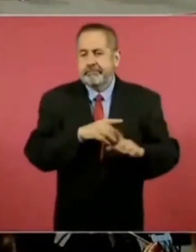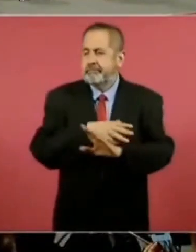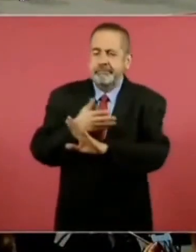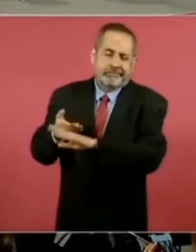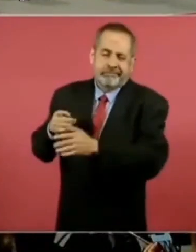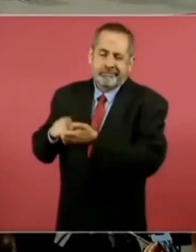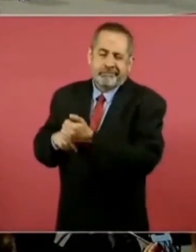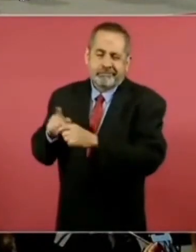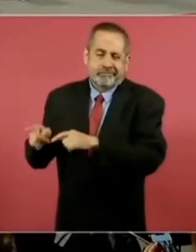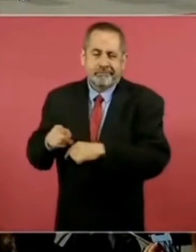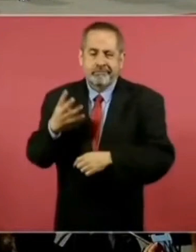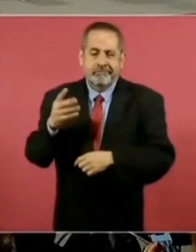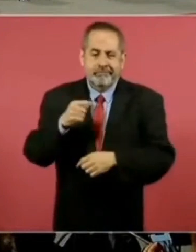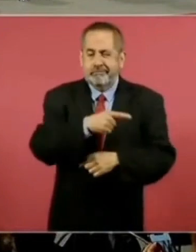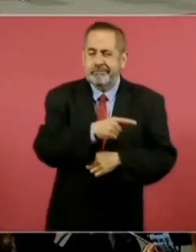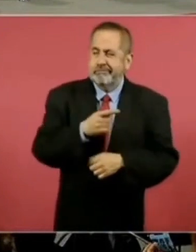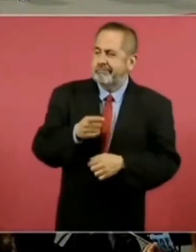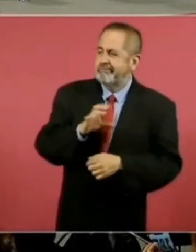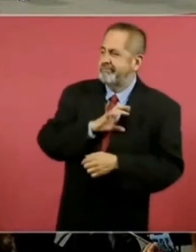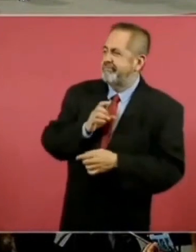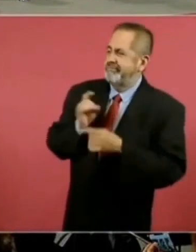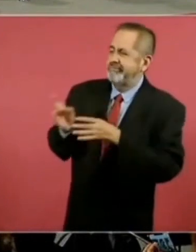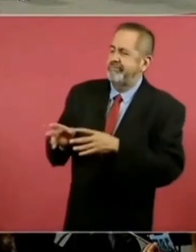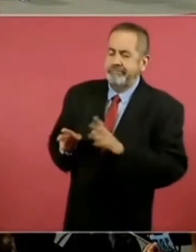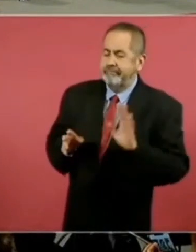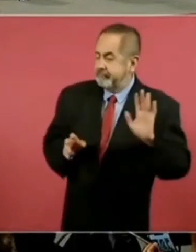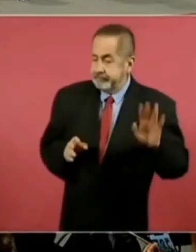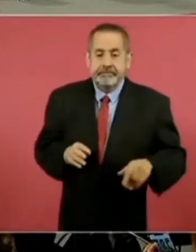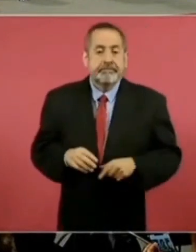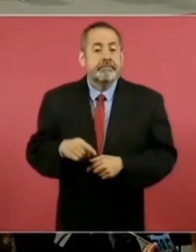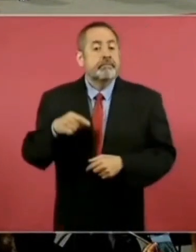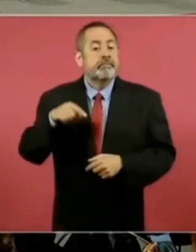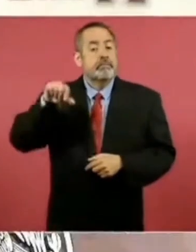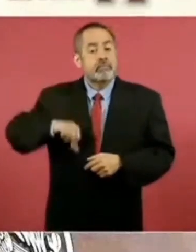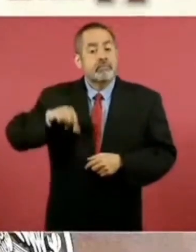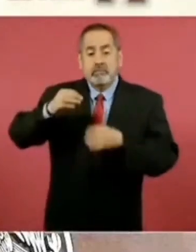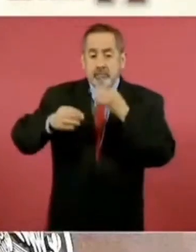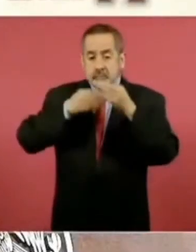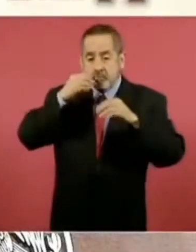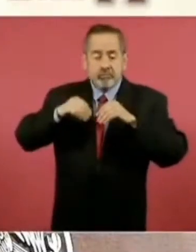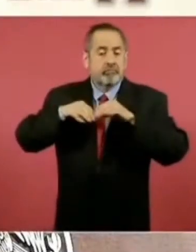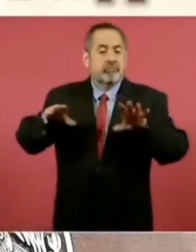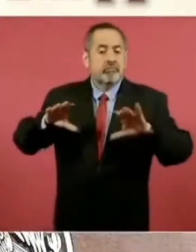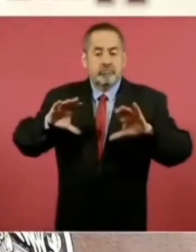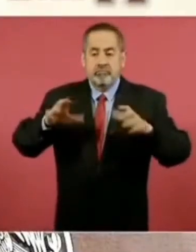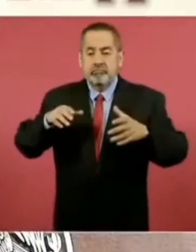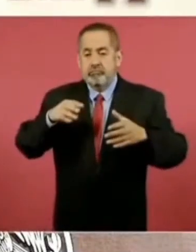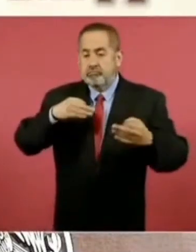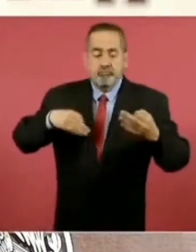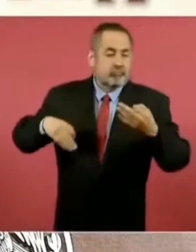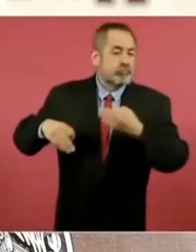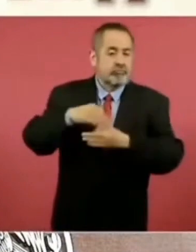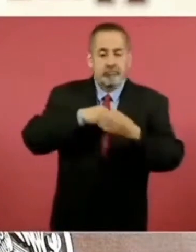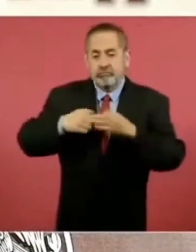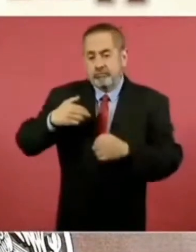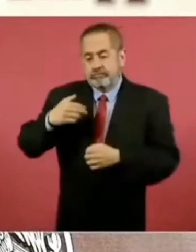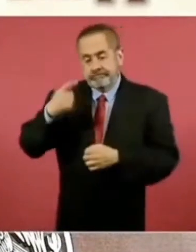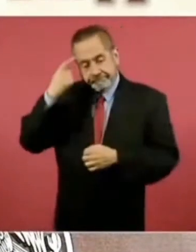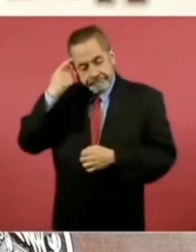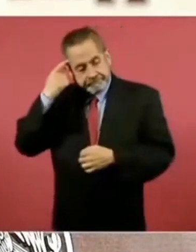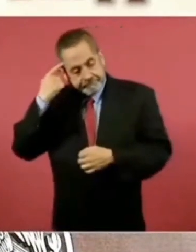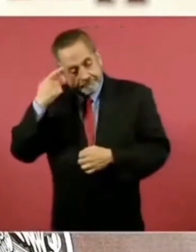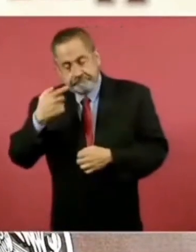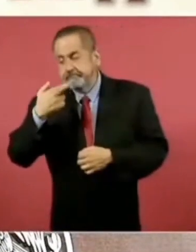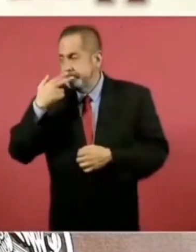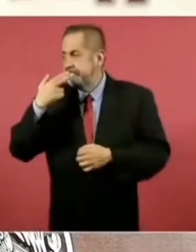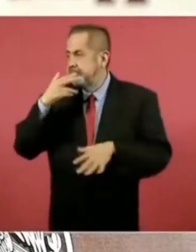Transformación y del presidente Andrés Manuel López Obrador. Hoy todos han mejorado los pronósticos de